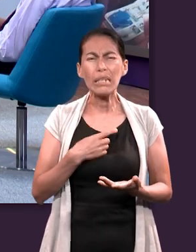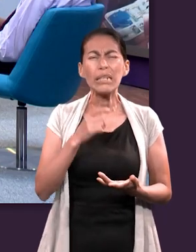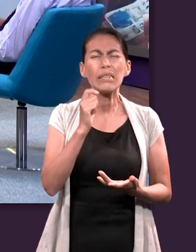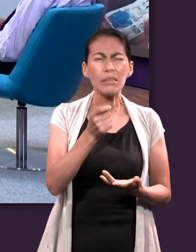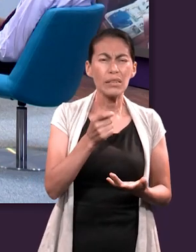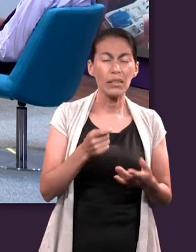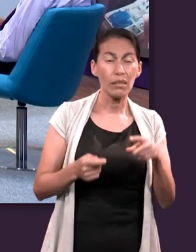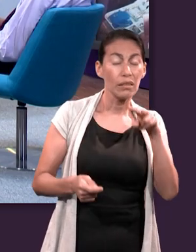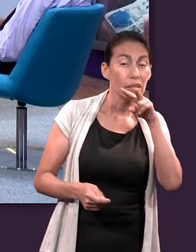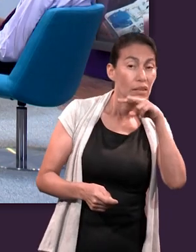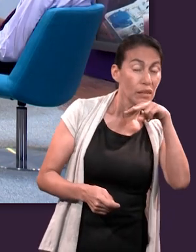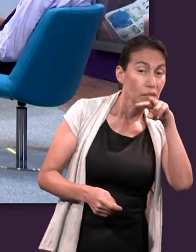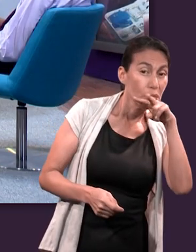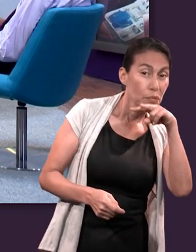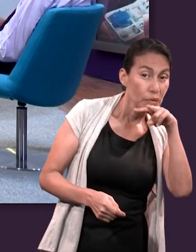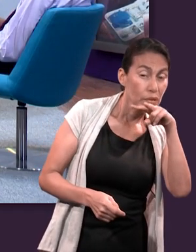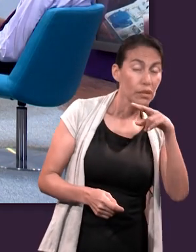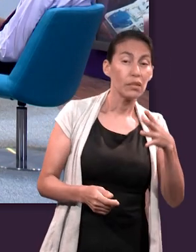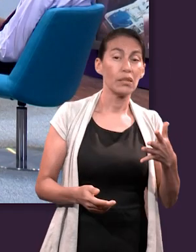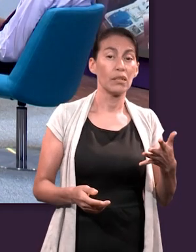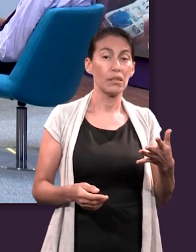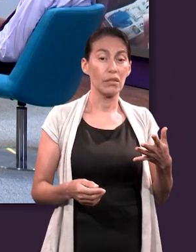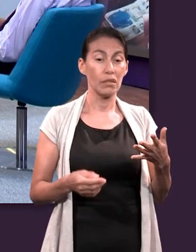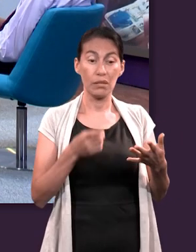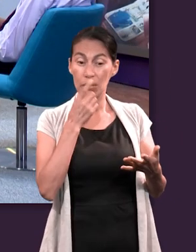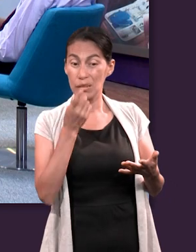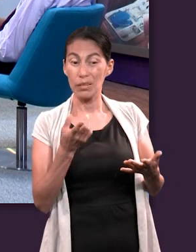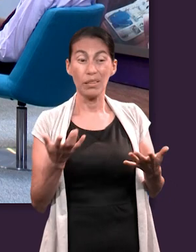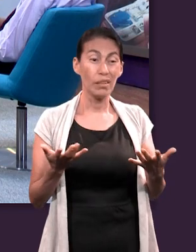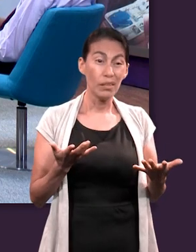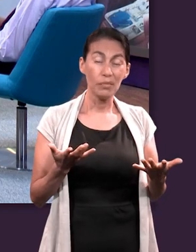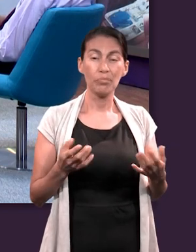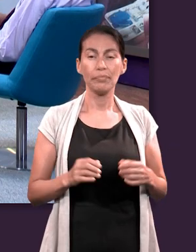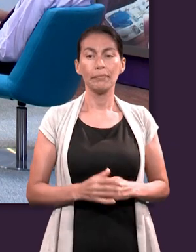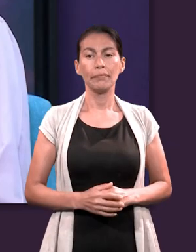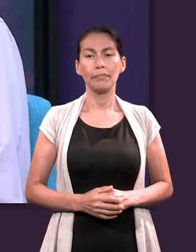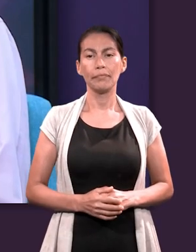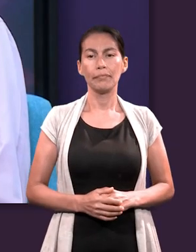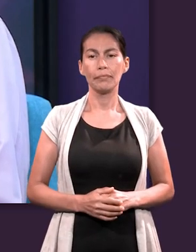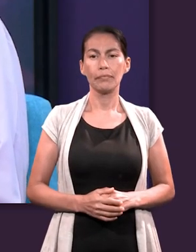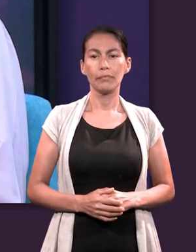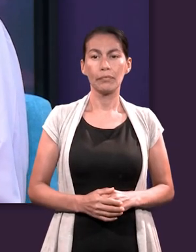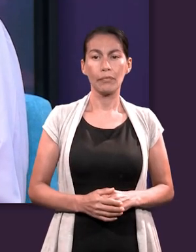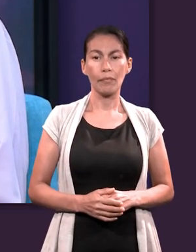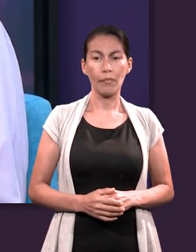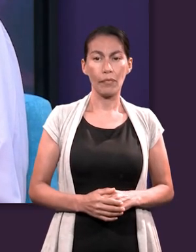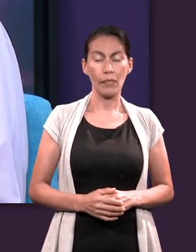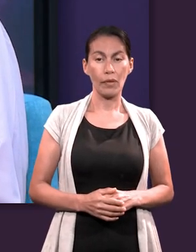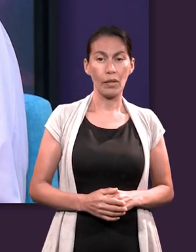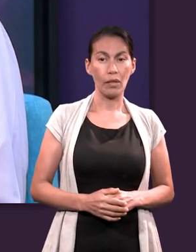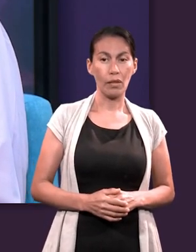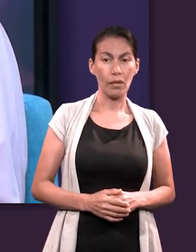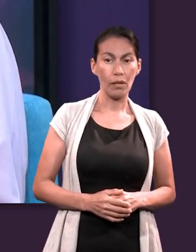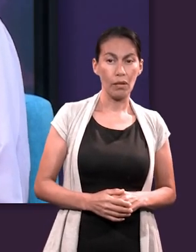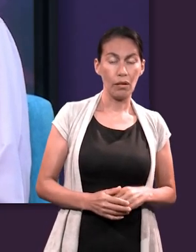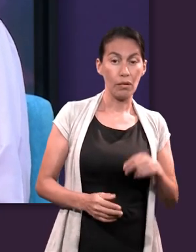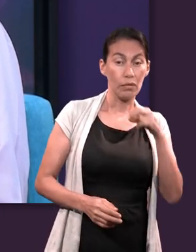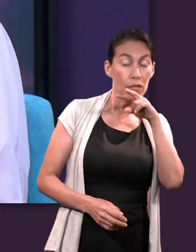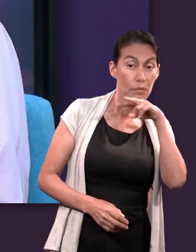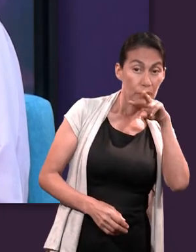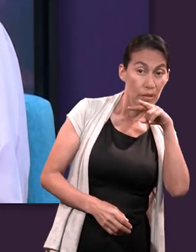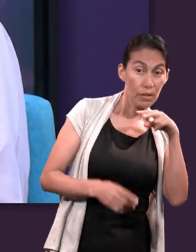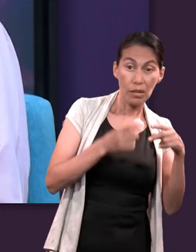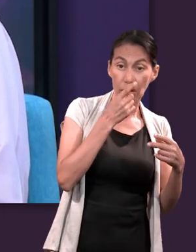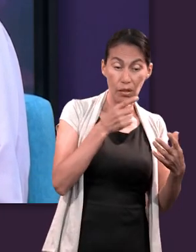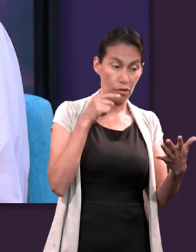tensión que las palabras de serpiente crearon? La serpiente utilizó algunas